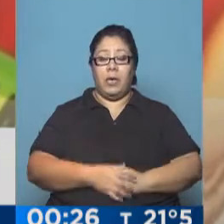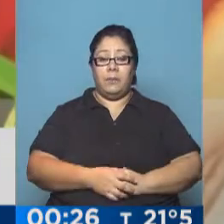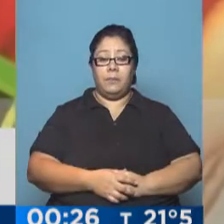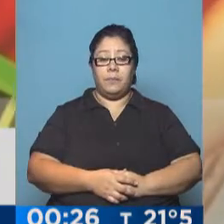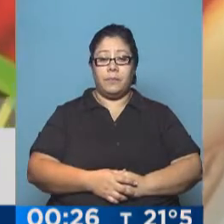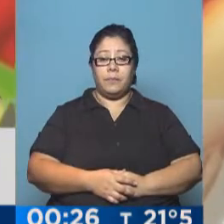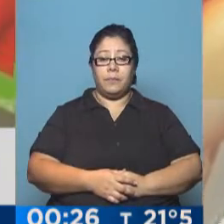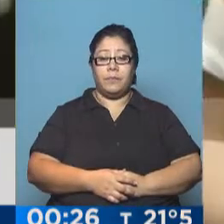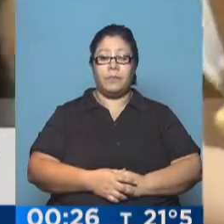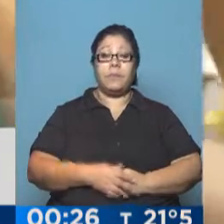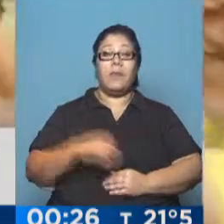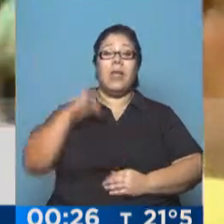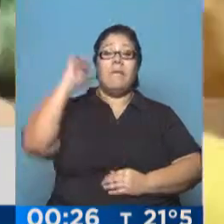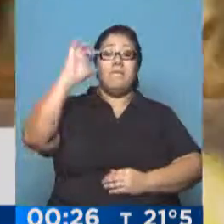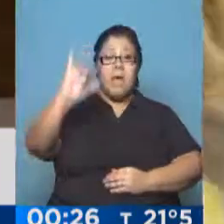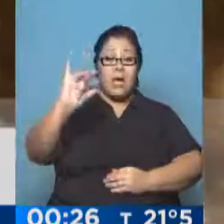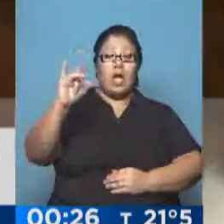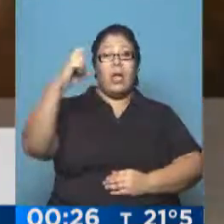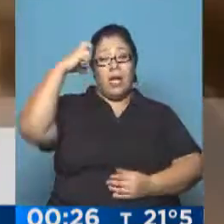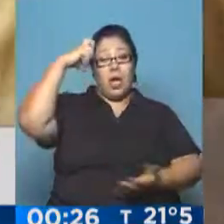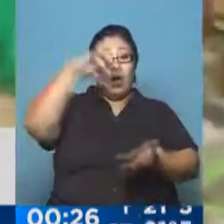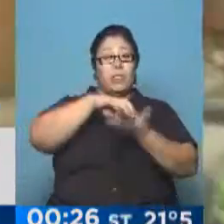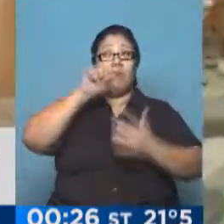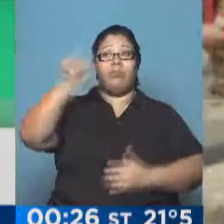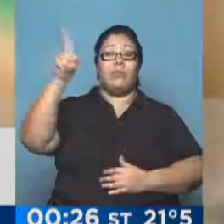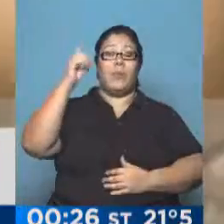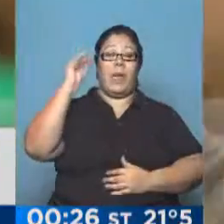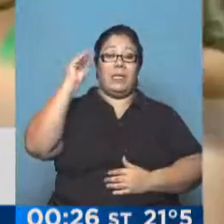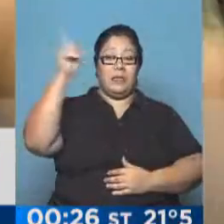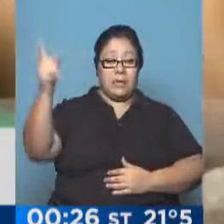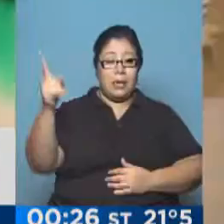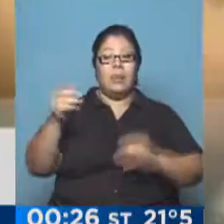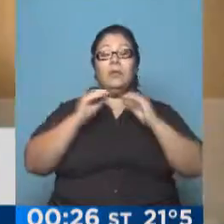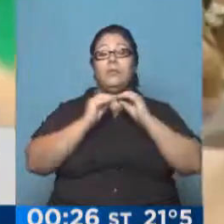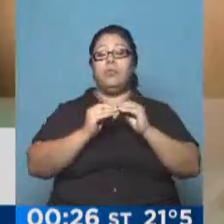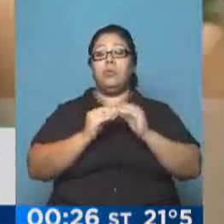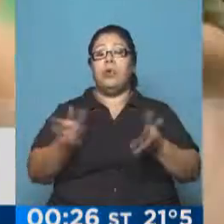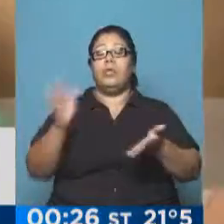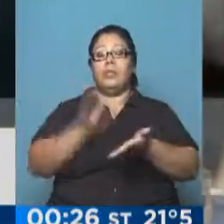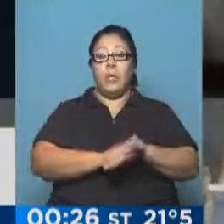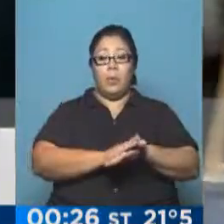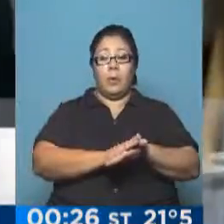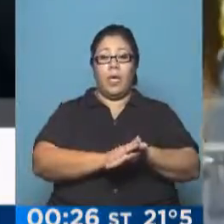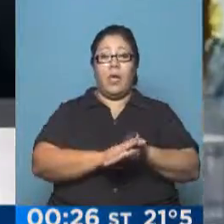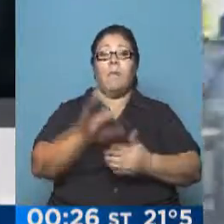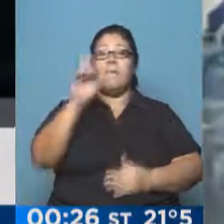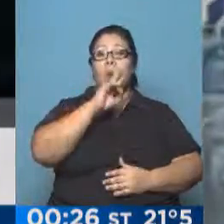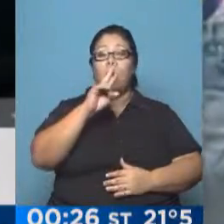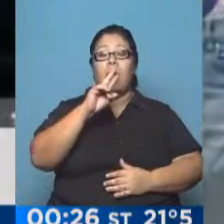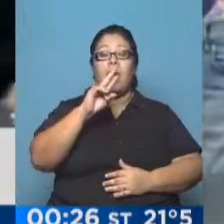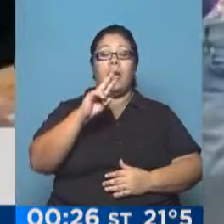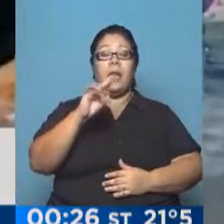que empieza a partir del miércoles en el Parlamento Brasilero, donde se va a definir el impeachment a la presidenta Dilma Rousseff.